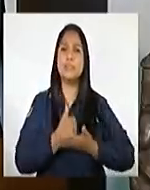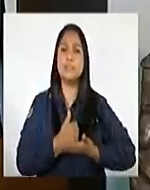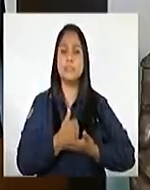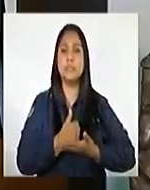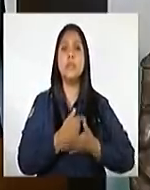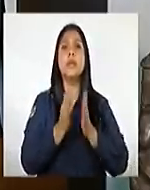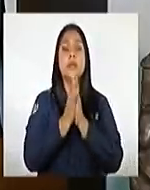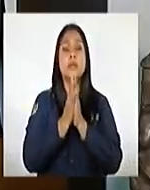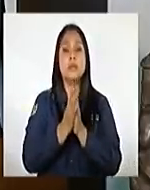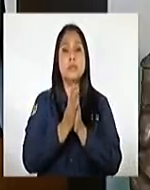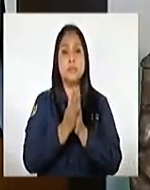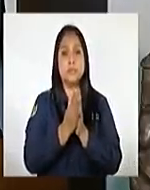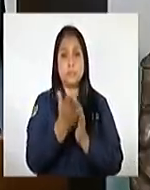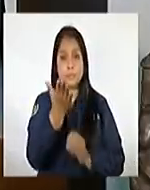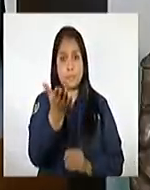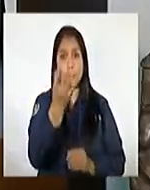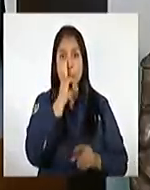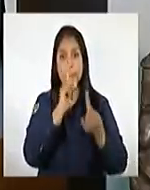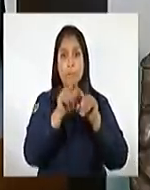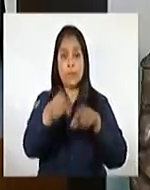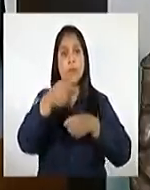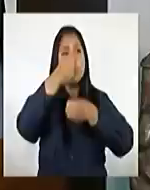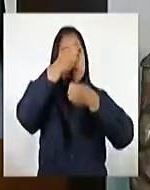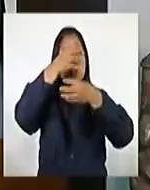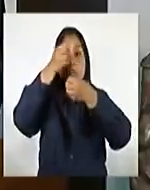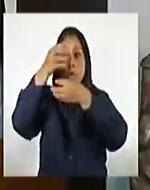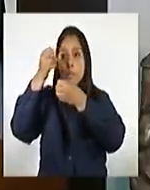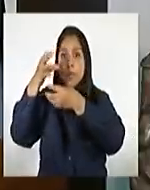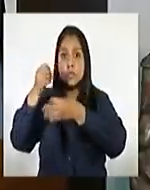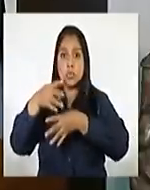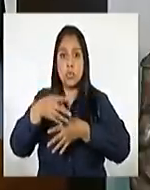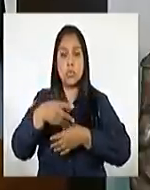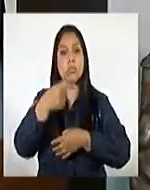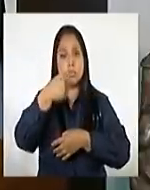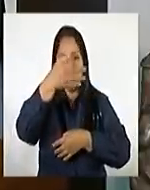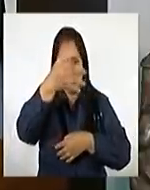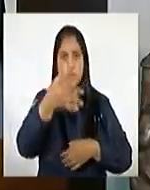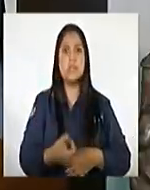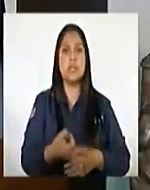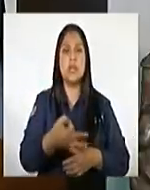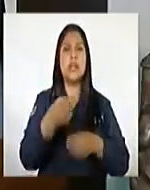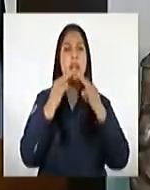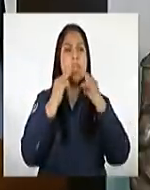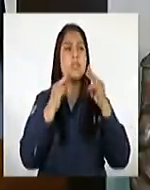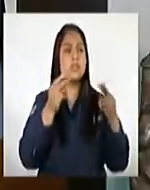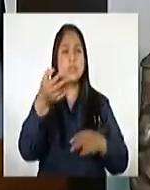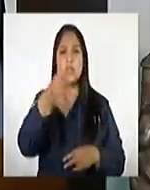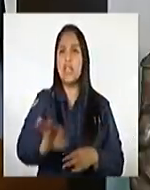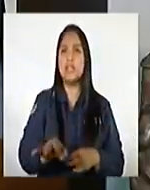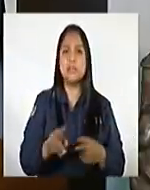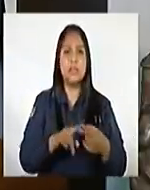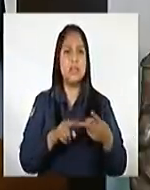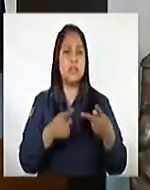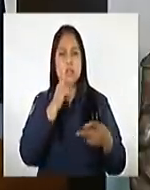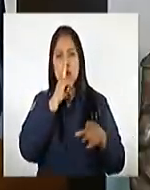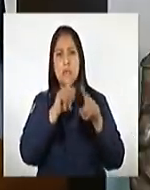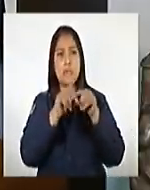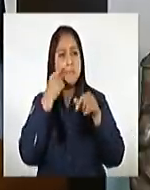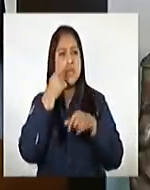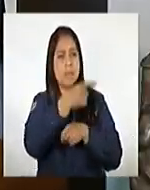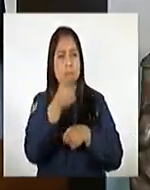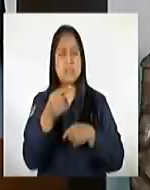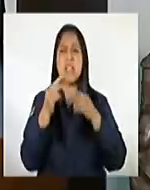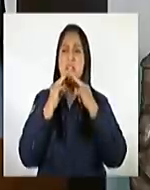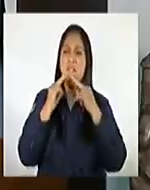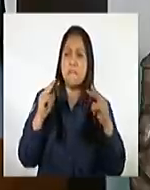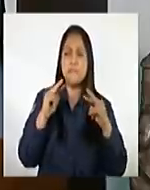Les solicito también que por favor nos informemos de las fuentes oficiales, las noticias falsas, esas que nos aparecen a